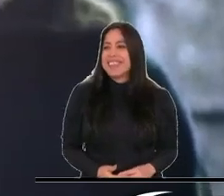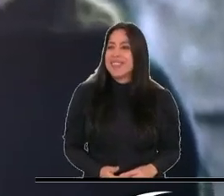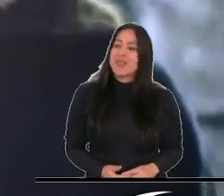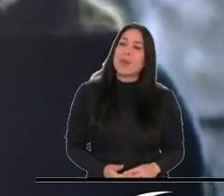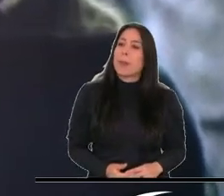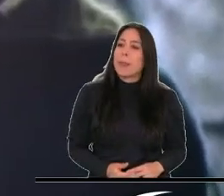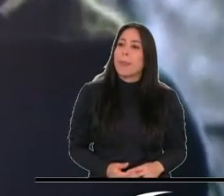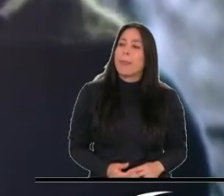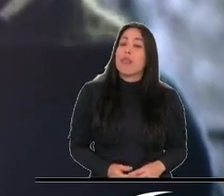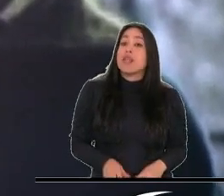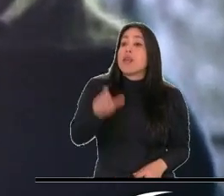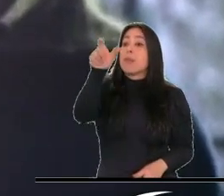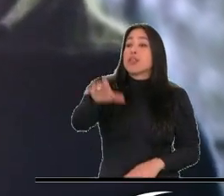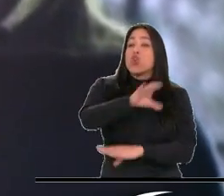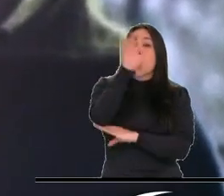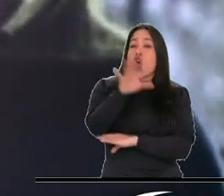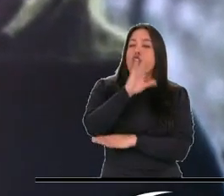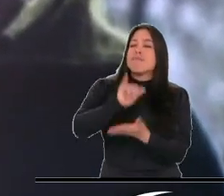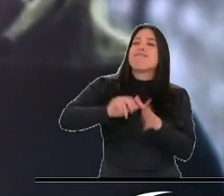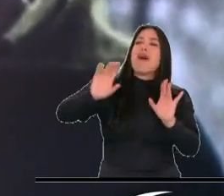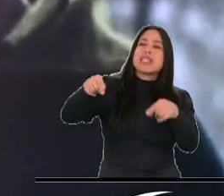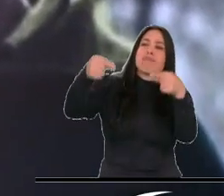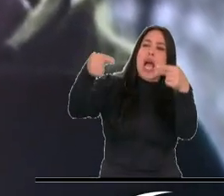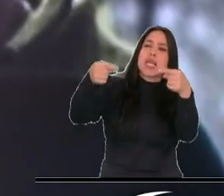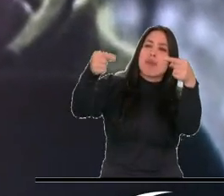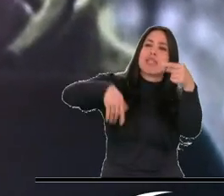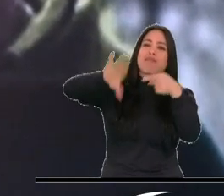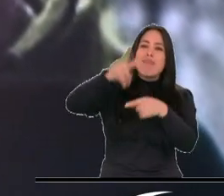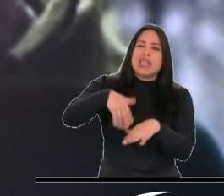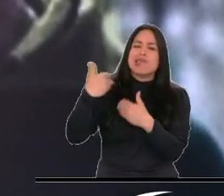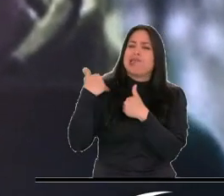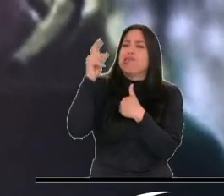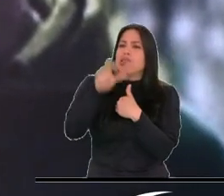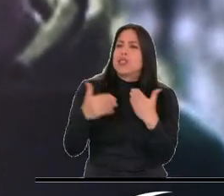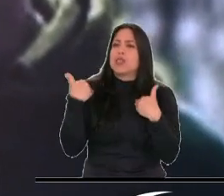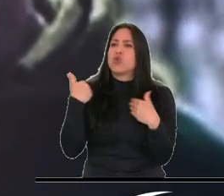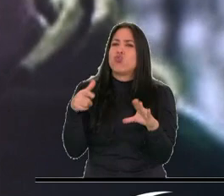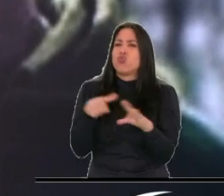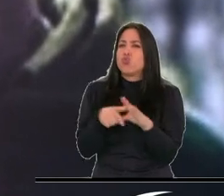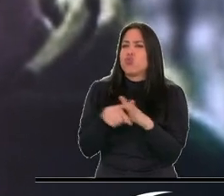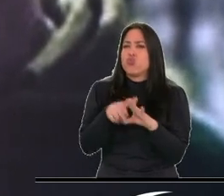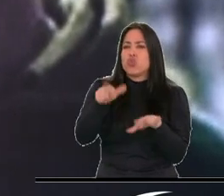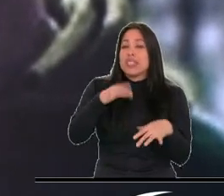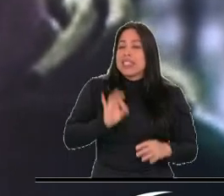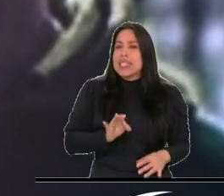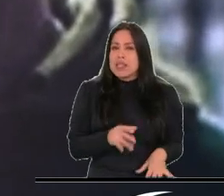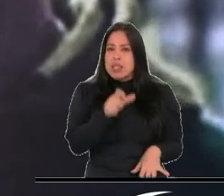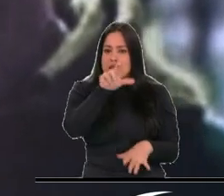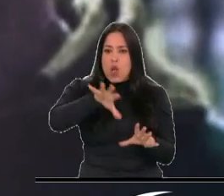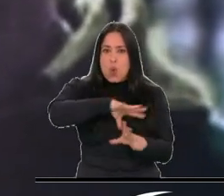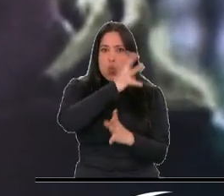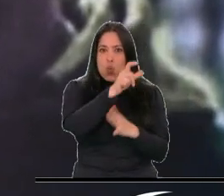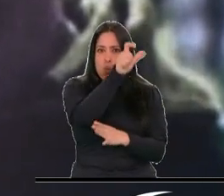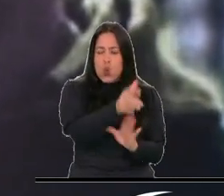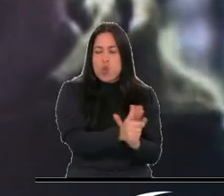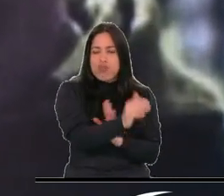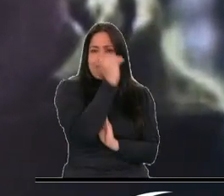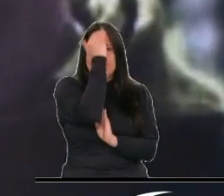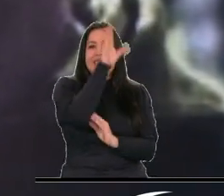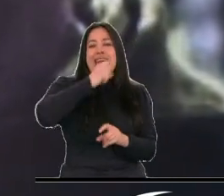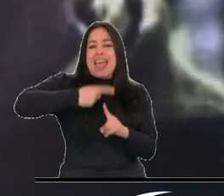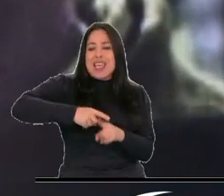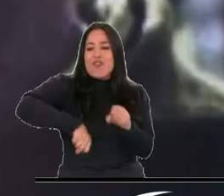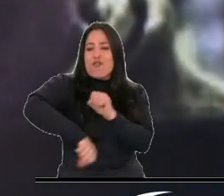Uno de los colombianos que más se enfrentó a Pelé y que además tuvo la responsabilidad de marcar al denominado por muchos mejor jugador de la historia, fue el